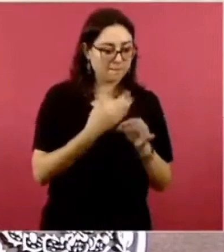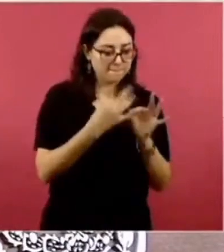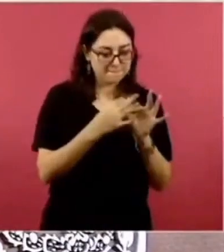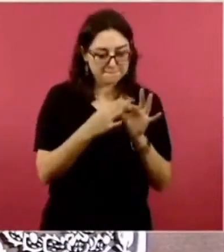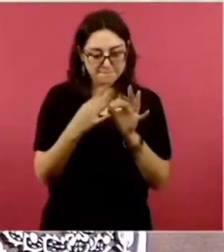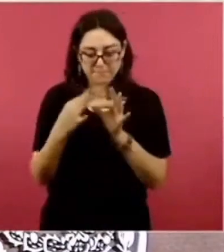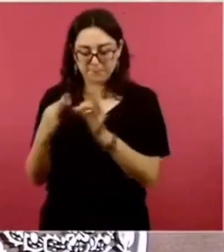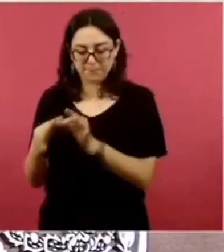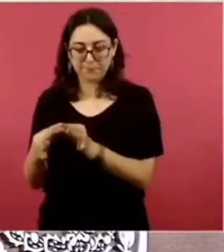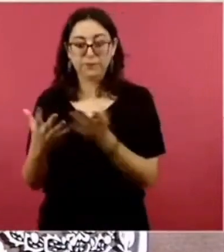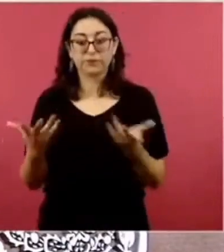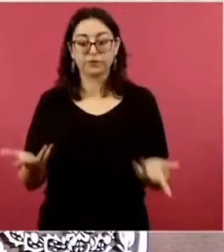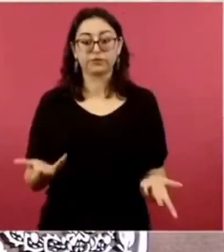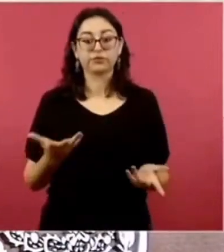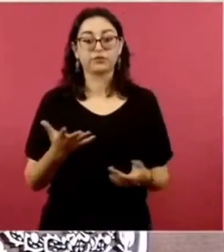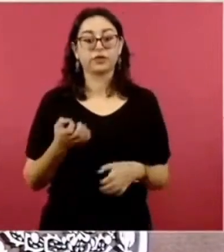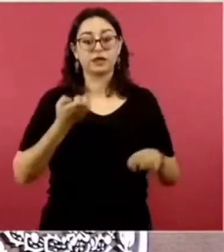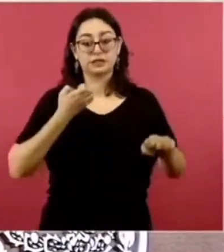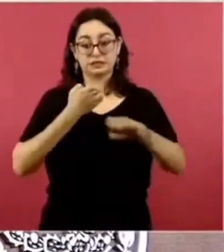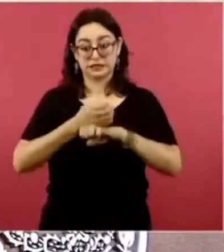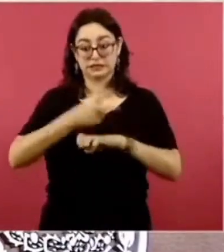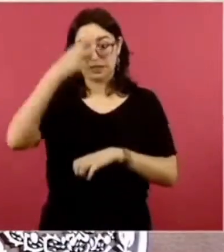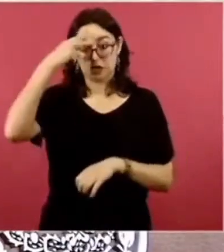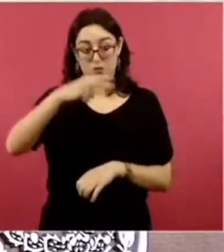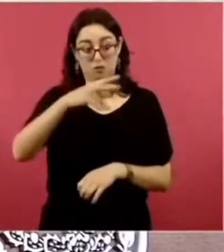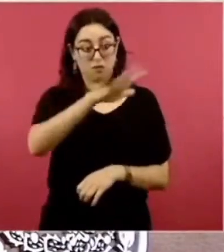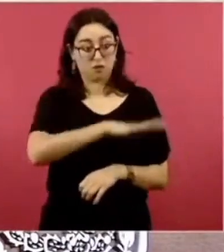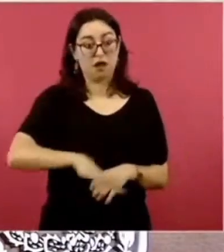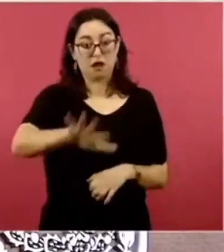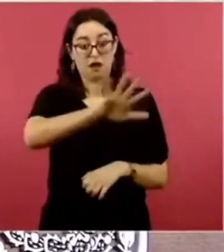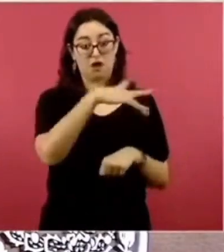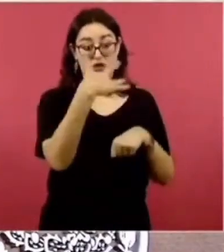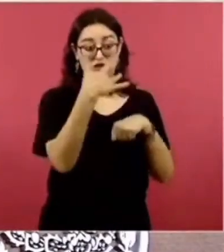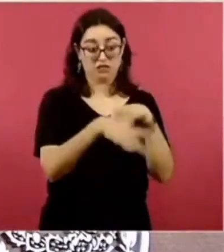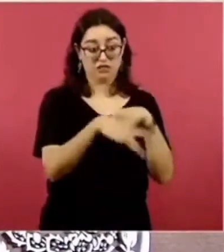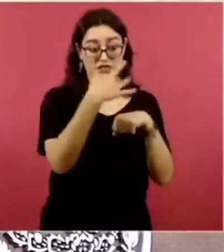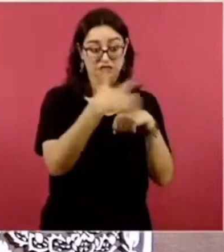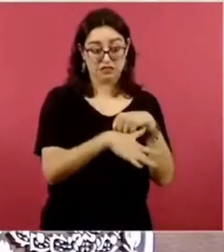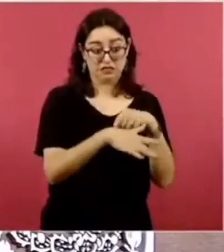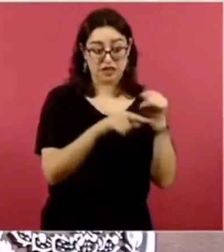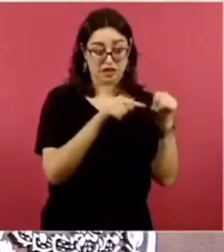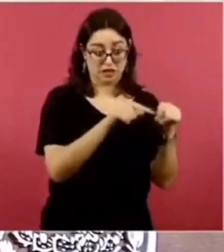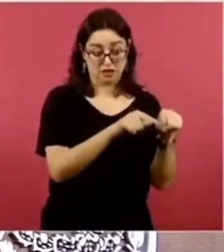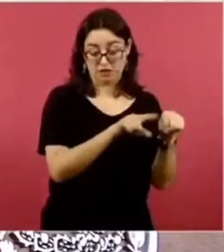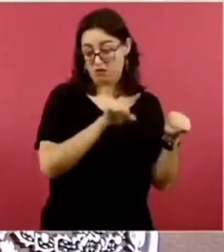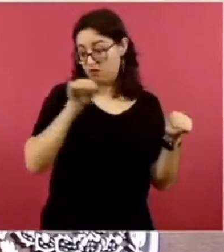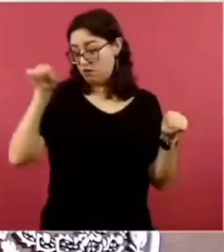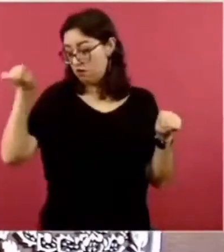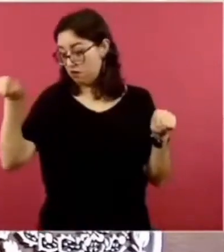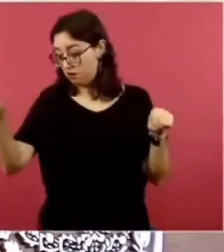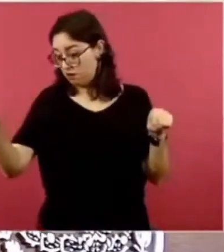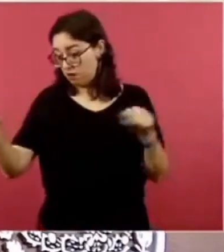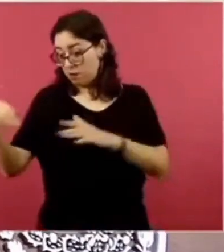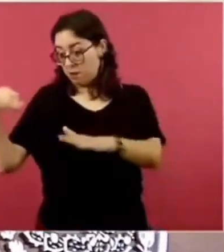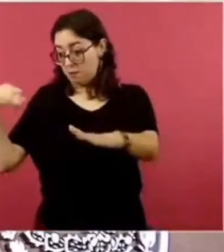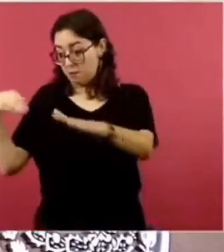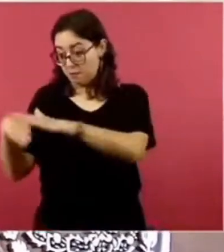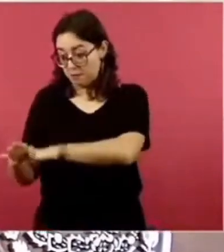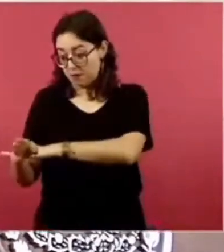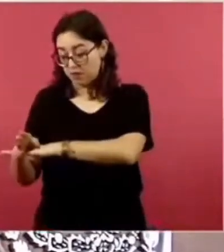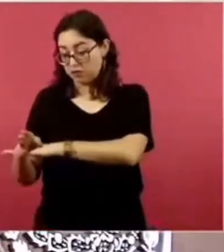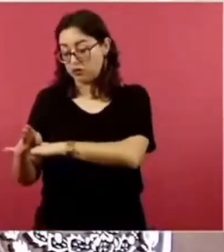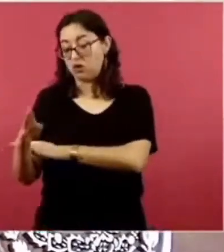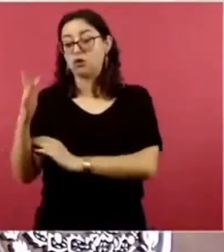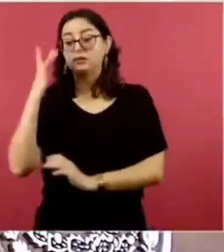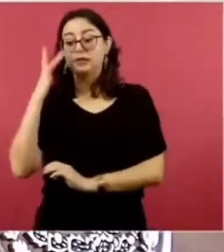conectar la parte de Chalco hacia la línea A del metro de la Ciudad de México en la estación